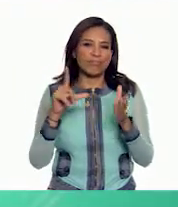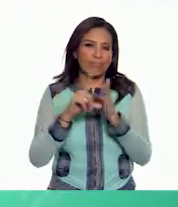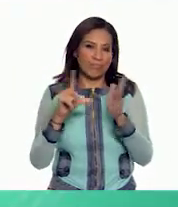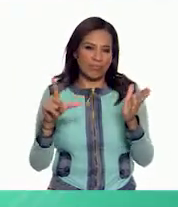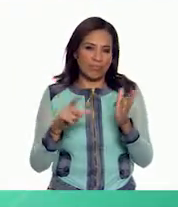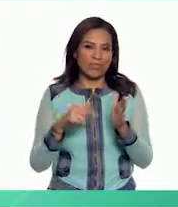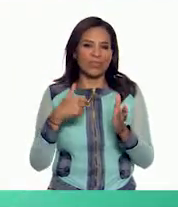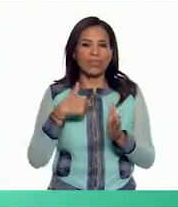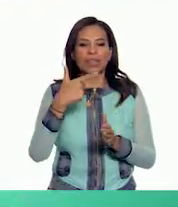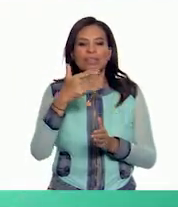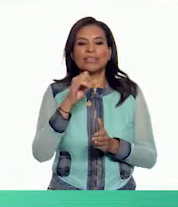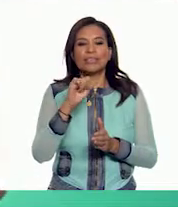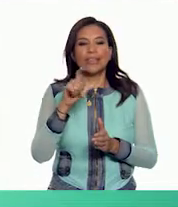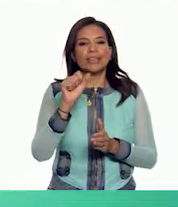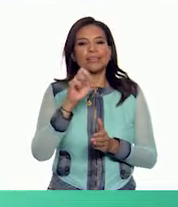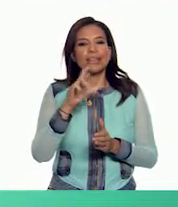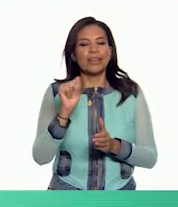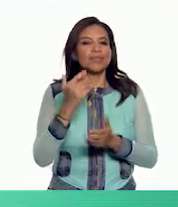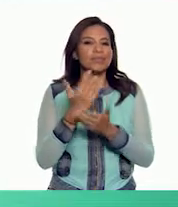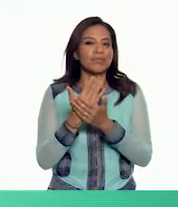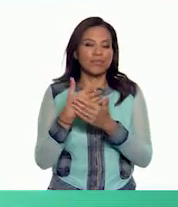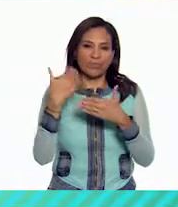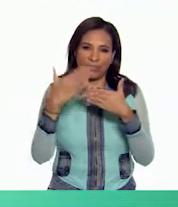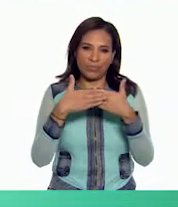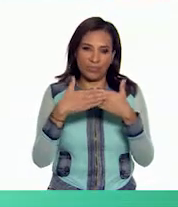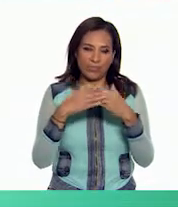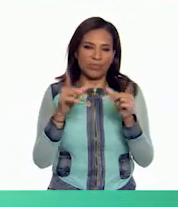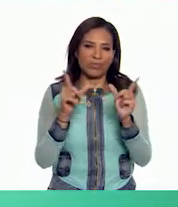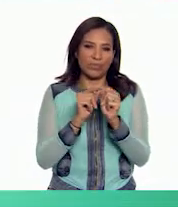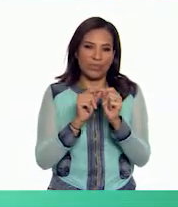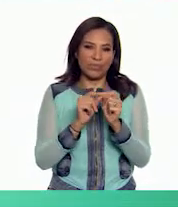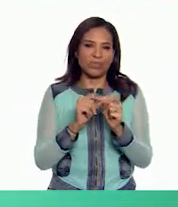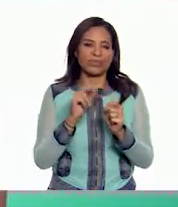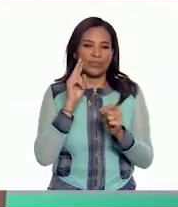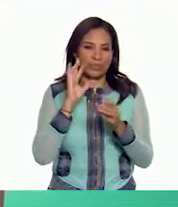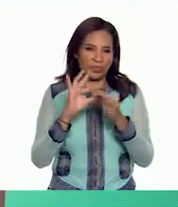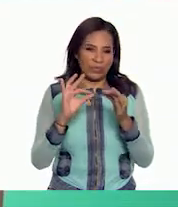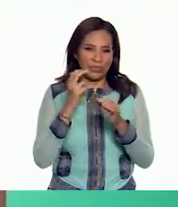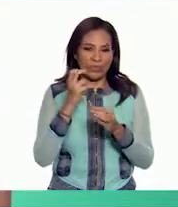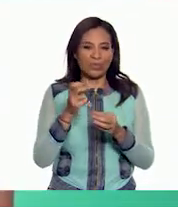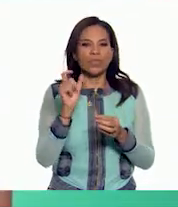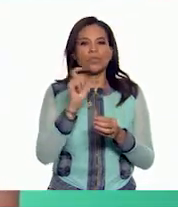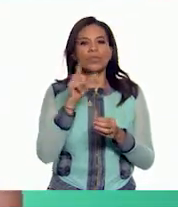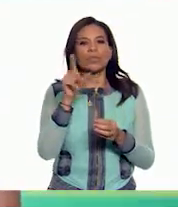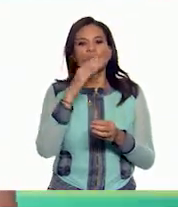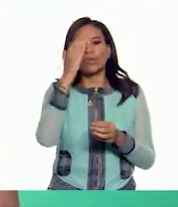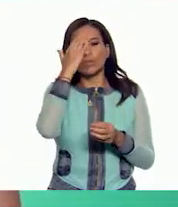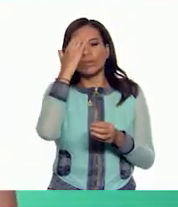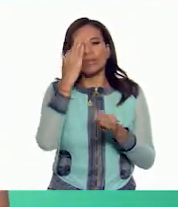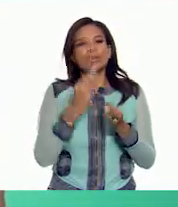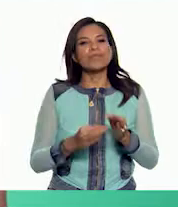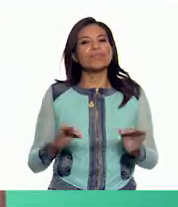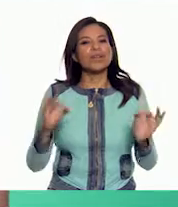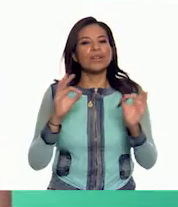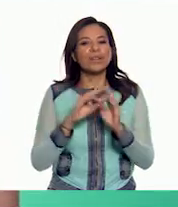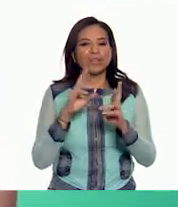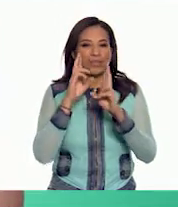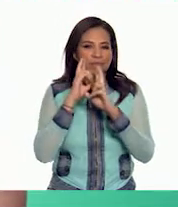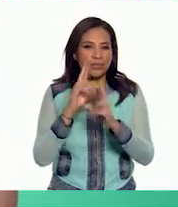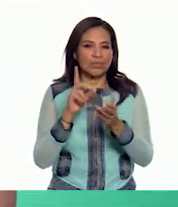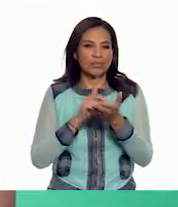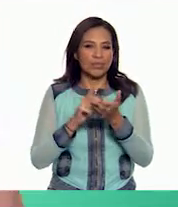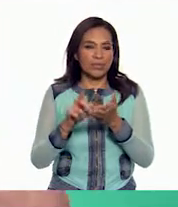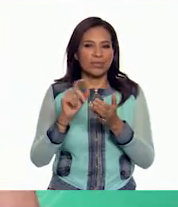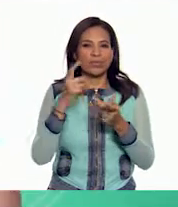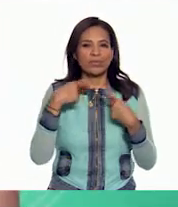Soy Gisela Sierra y los espero en la próxima cápsula de Telecuántrix en la que conocerán la importancia de respetar los